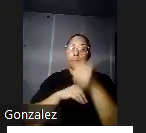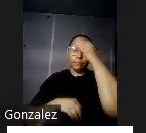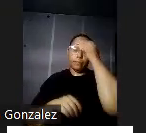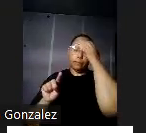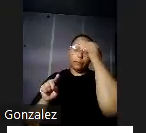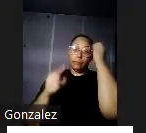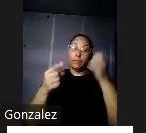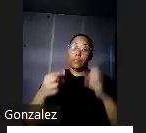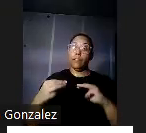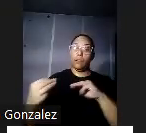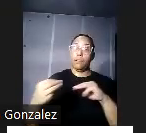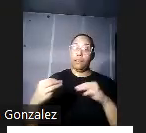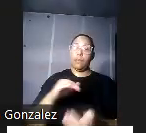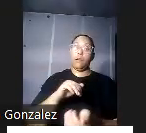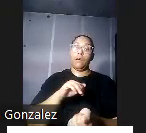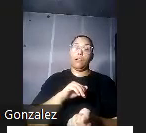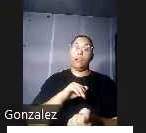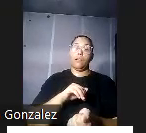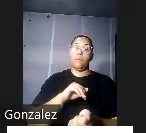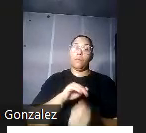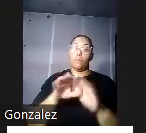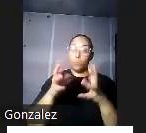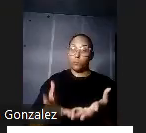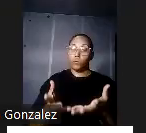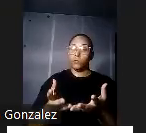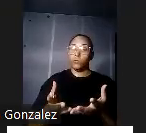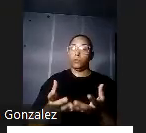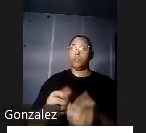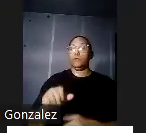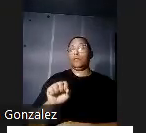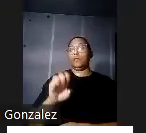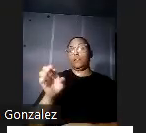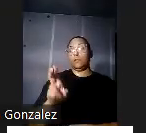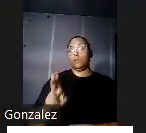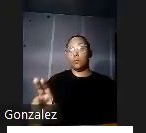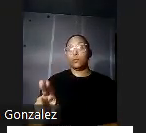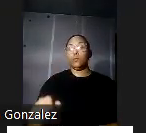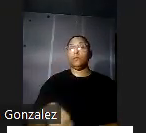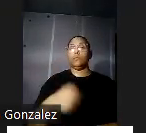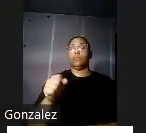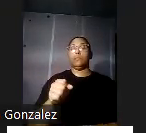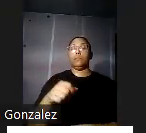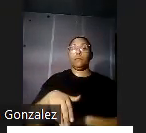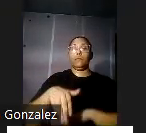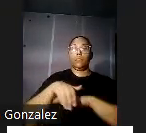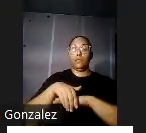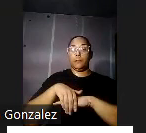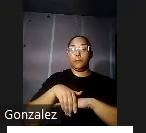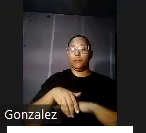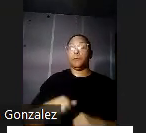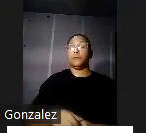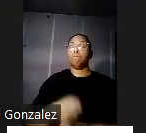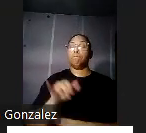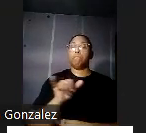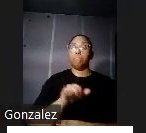condecoraciones de los gobiernos de Estados Unidos y Gran Bretaña otras distinciones que recibió incluyen su elección como presidente